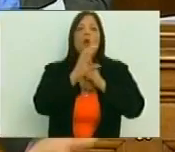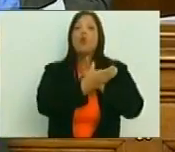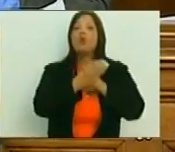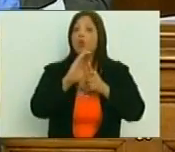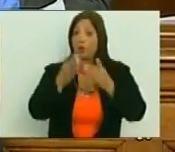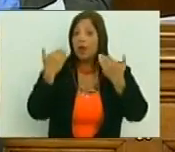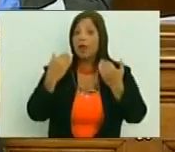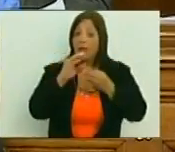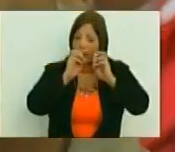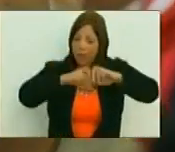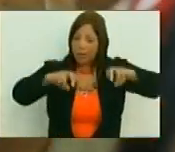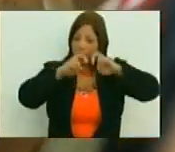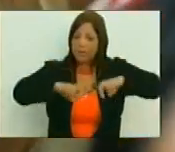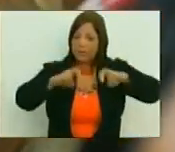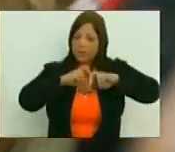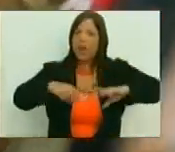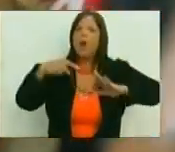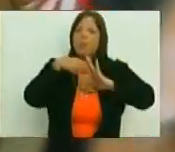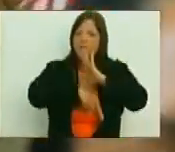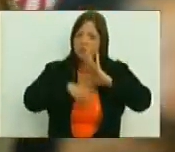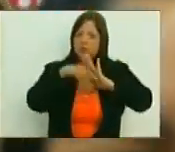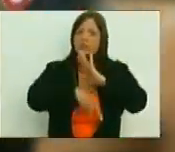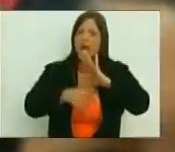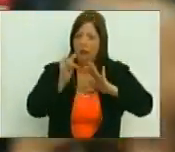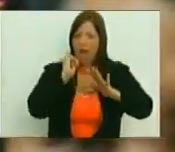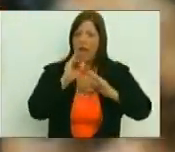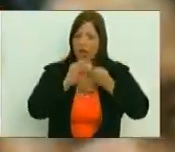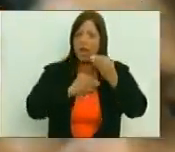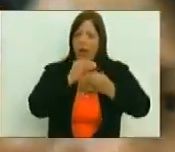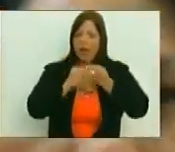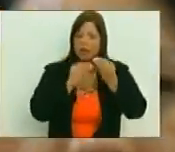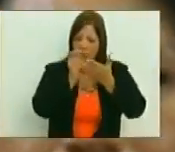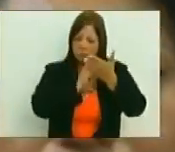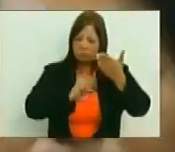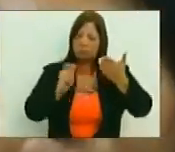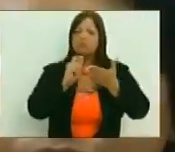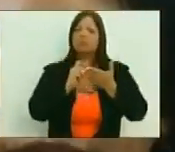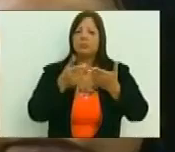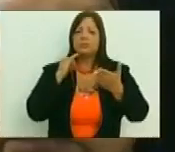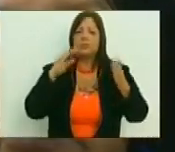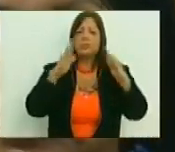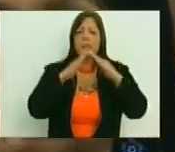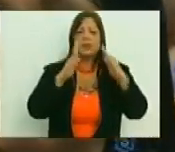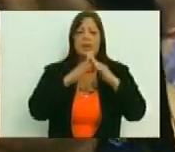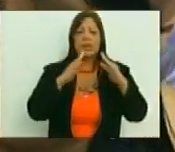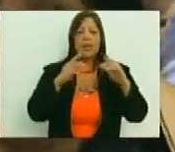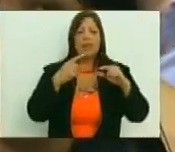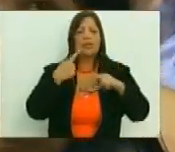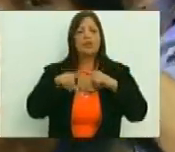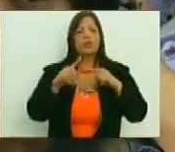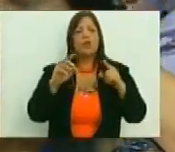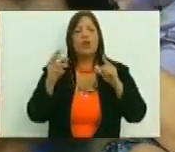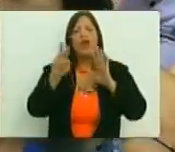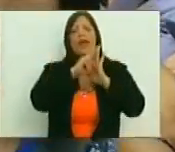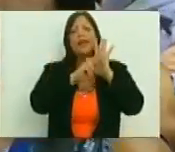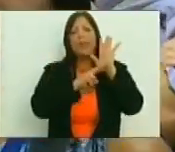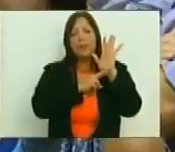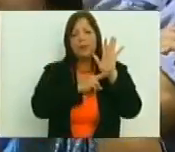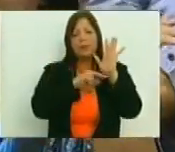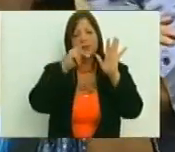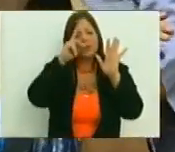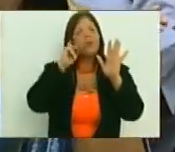una ley que tenemos que revisar, una ley que precisamente en este instante estamos diseñando desde la Casa del Artista todo lo que va a ser ese reglamento para luego